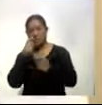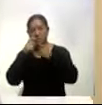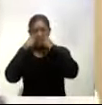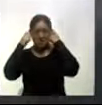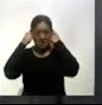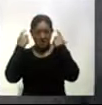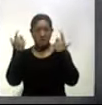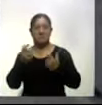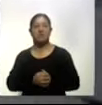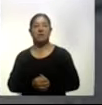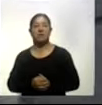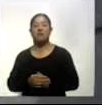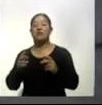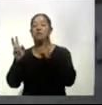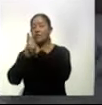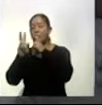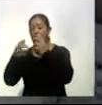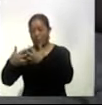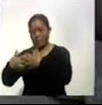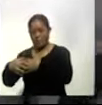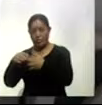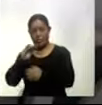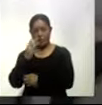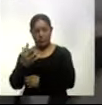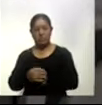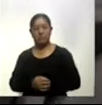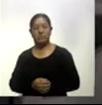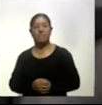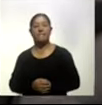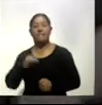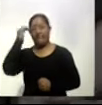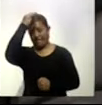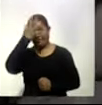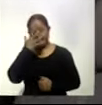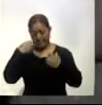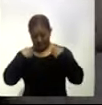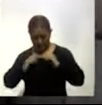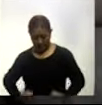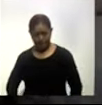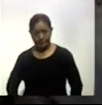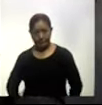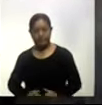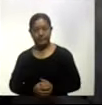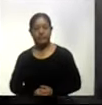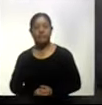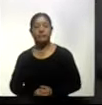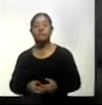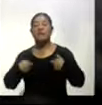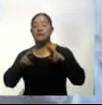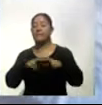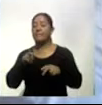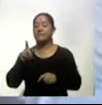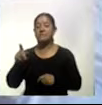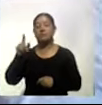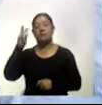respiradores KN95, pantallas de protección facial y overoles médicos. En representación del Secretario de Salud, René